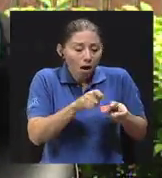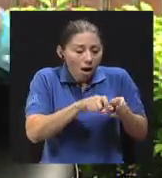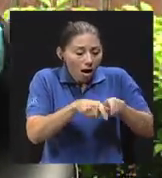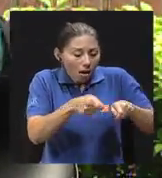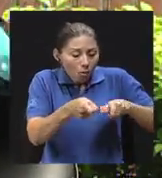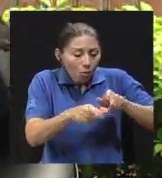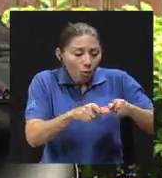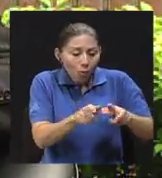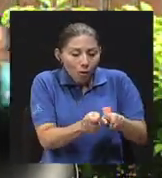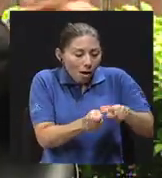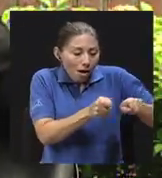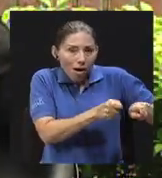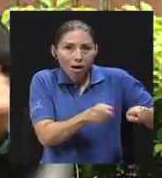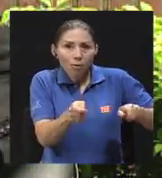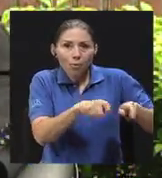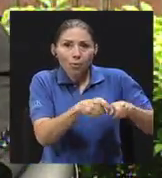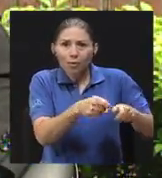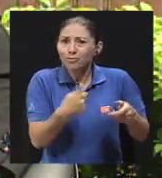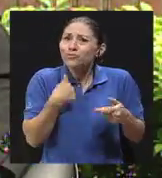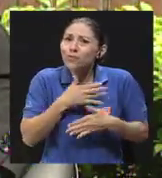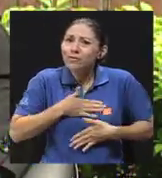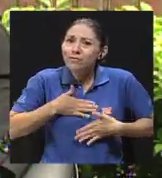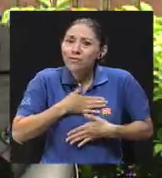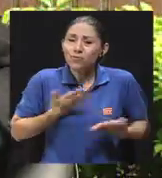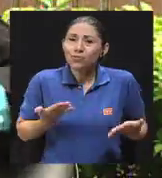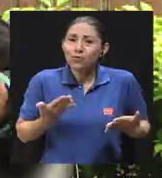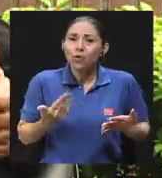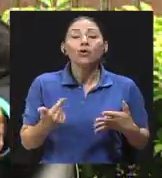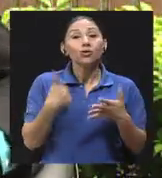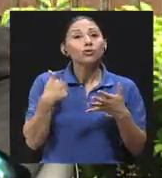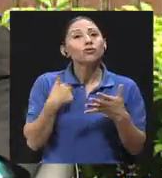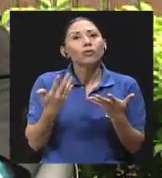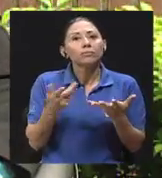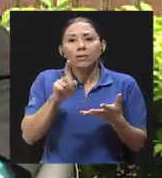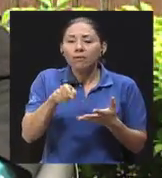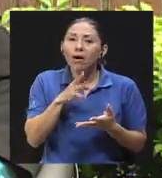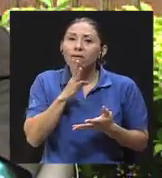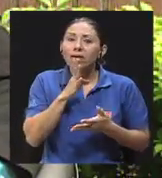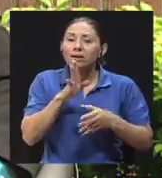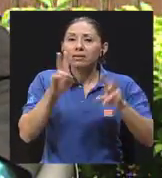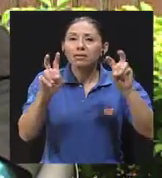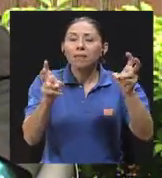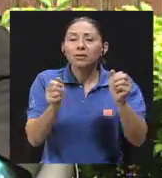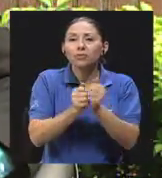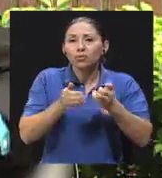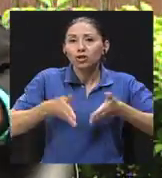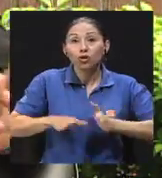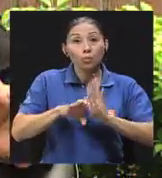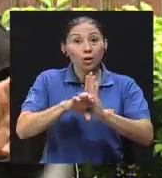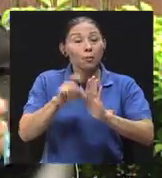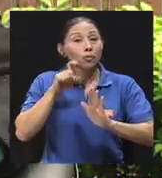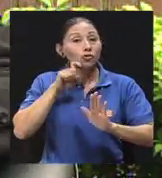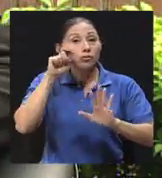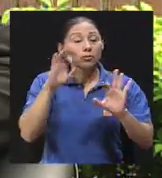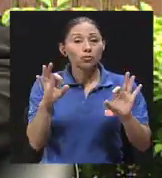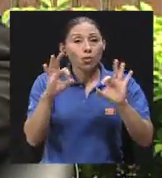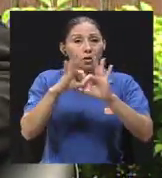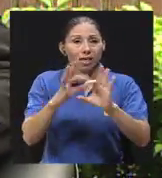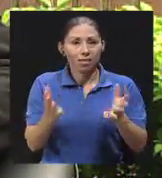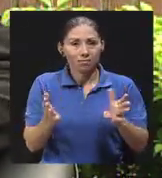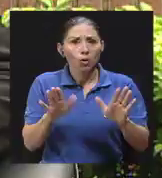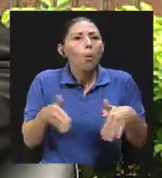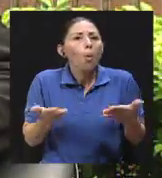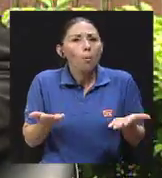son complicados. Por ejemplo, temas de sexualidad. ¿Cómo hablar esos temas con nuestros hijos? Que si llegan y me preguntan,